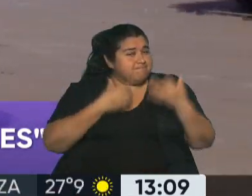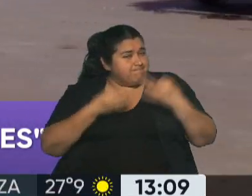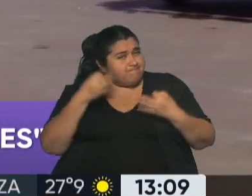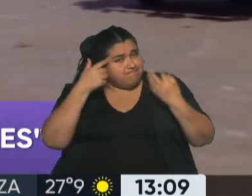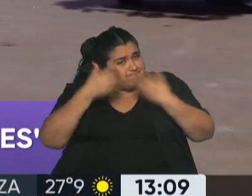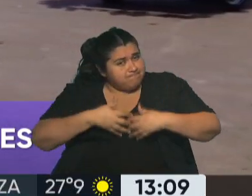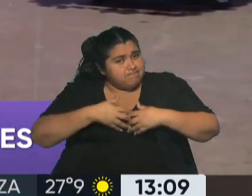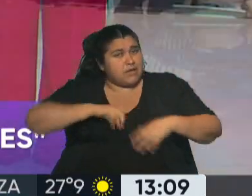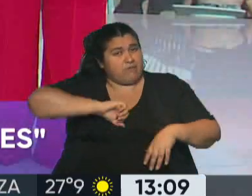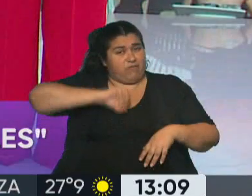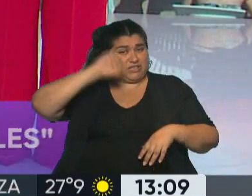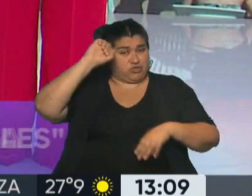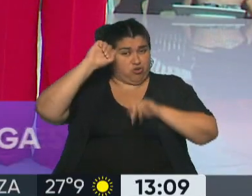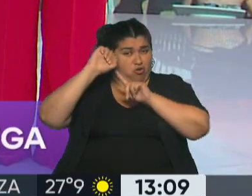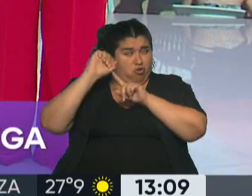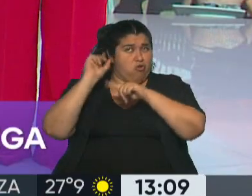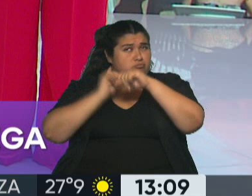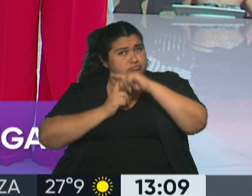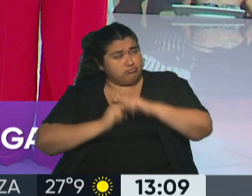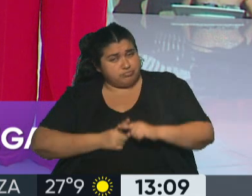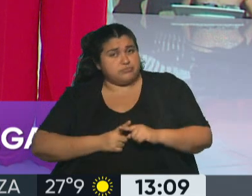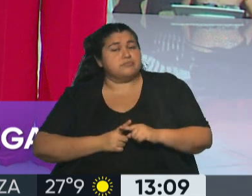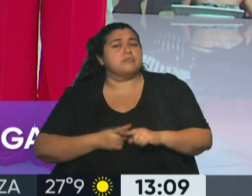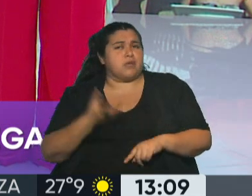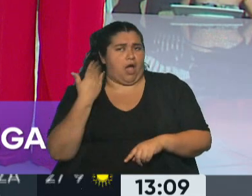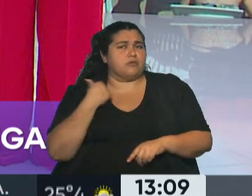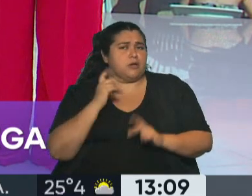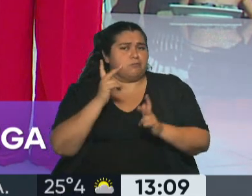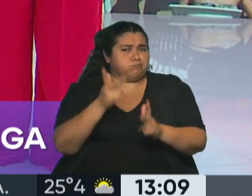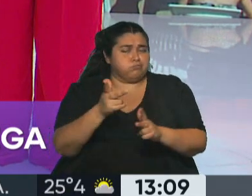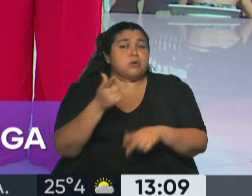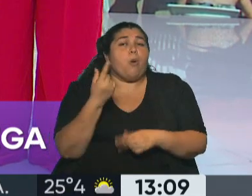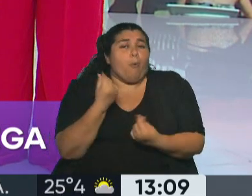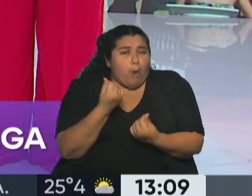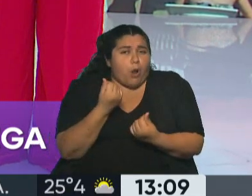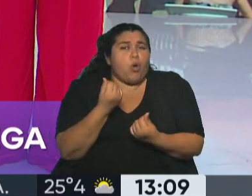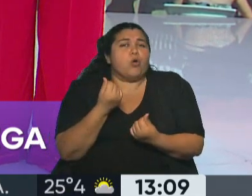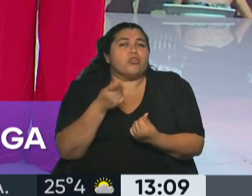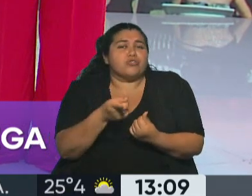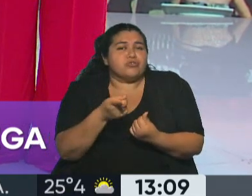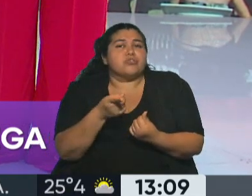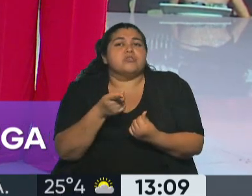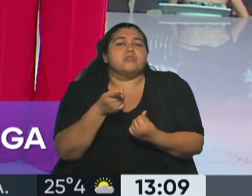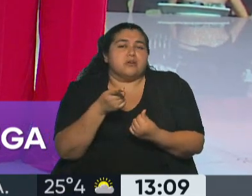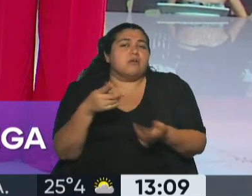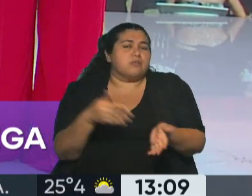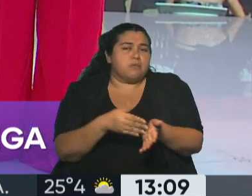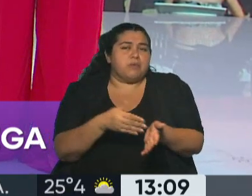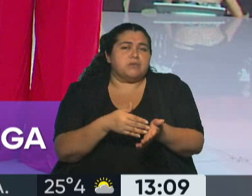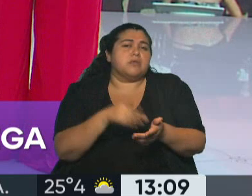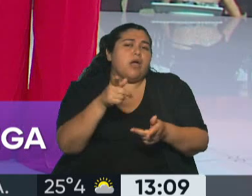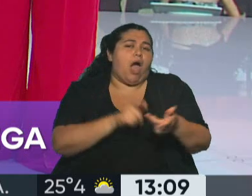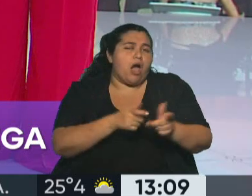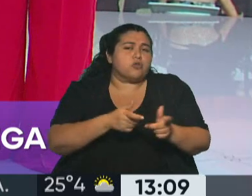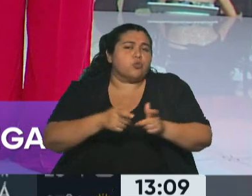inflacionario que estamos atravesando, y lo dijimos en su momento, por supuesto que los valores se iban a ir actualizando